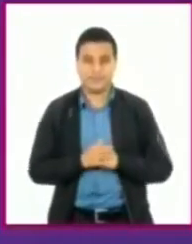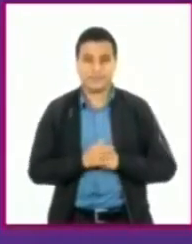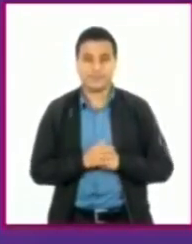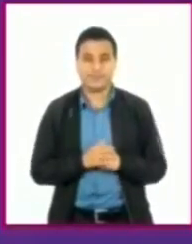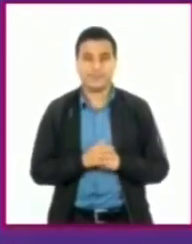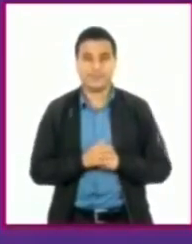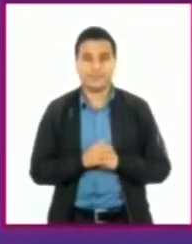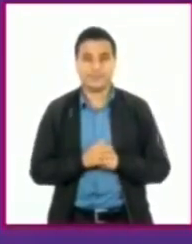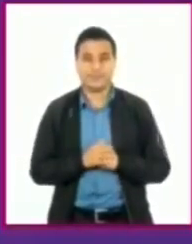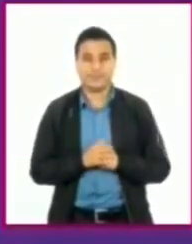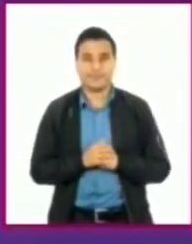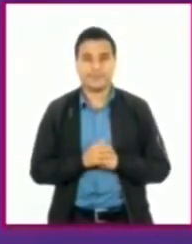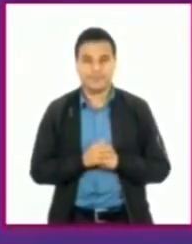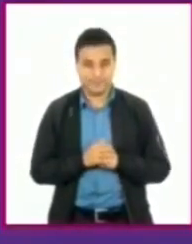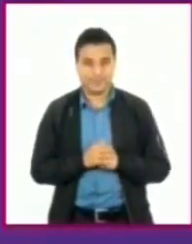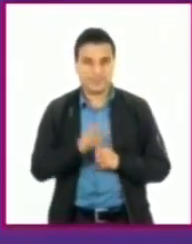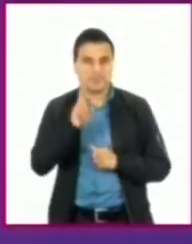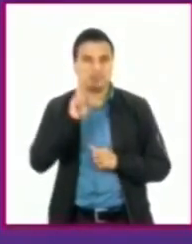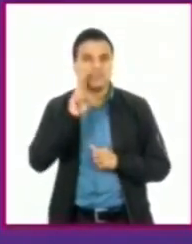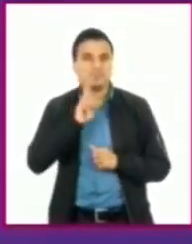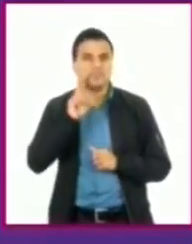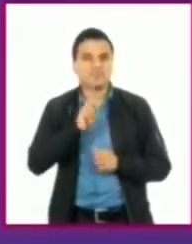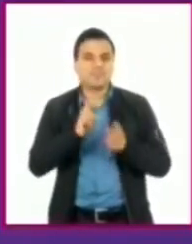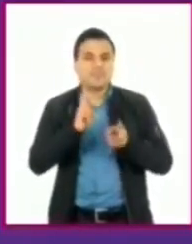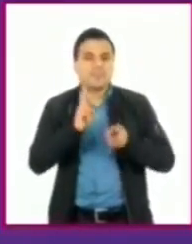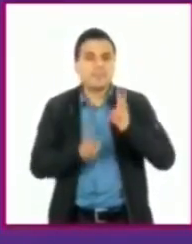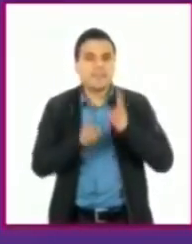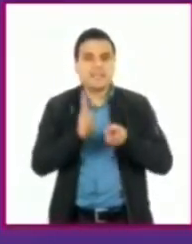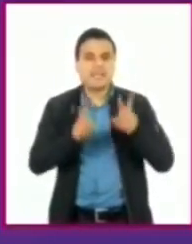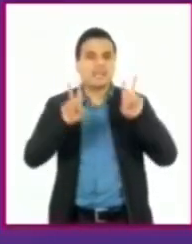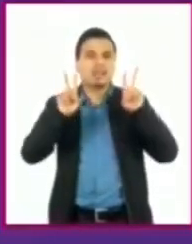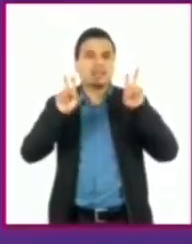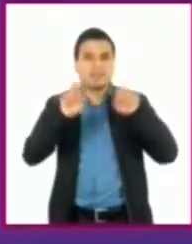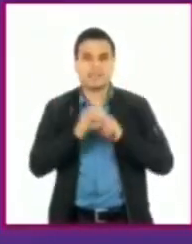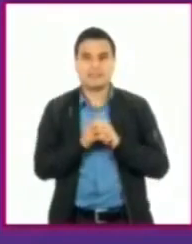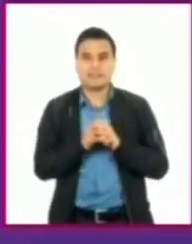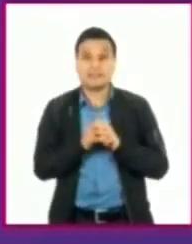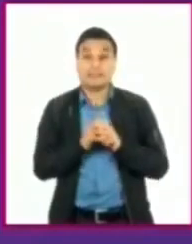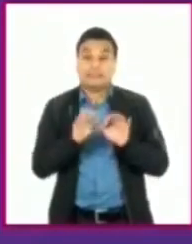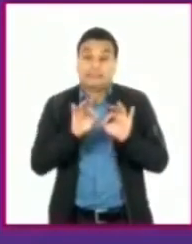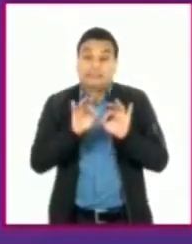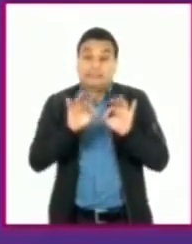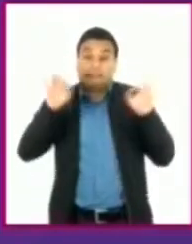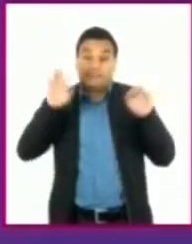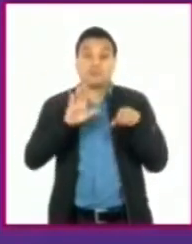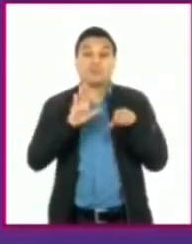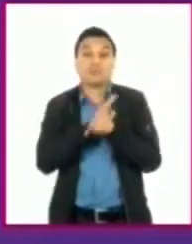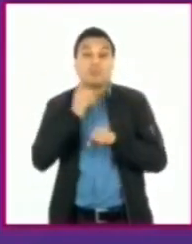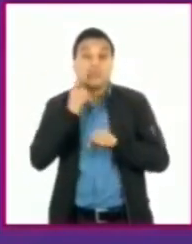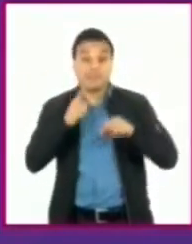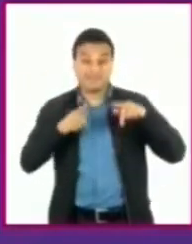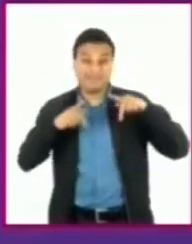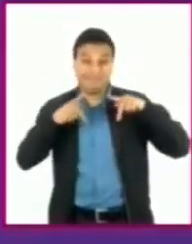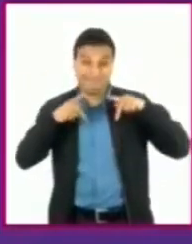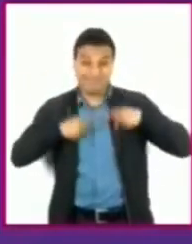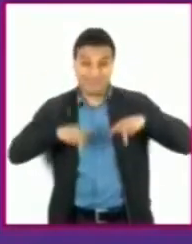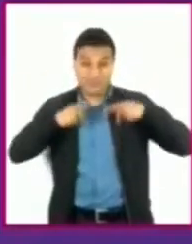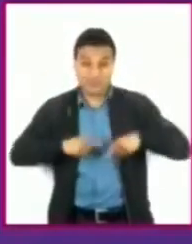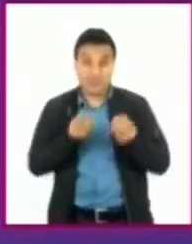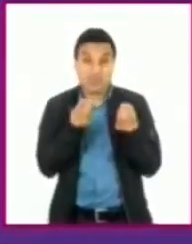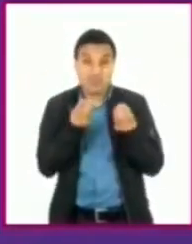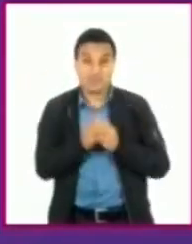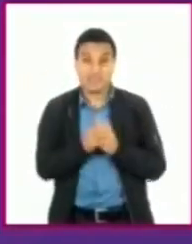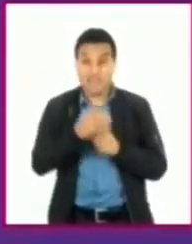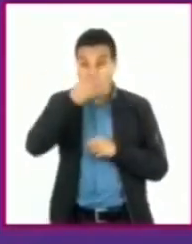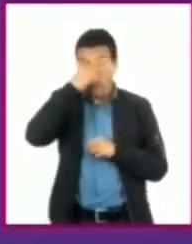respiratorio. Y vamos a hablar de un tema que es delicado, se puede decir, porque mucha gente tiene gripe y lo